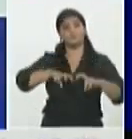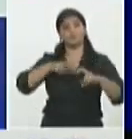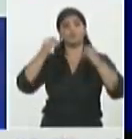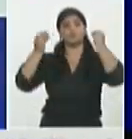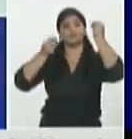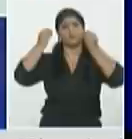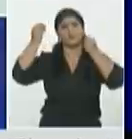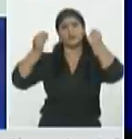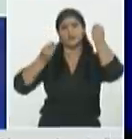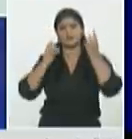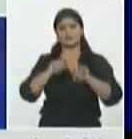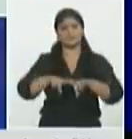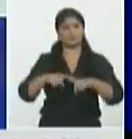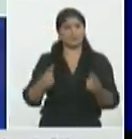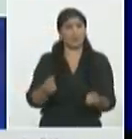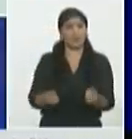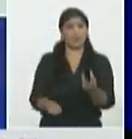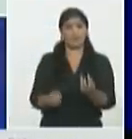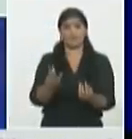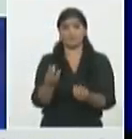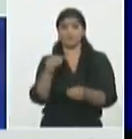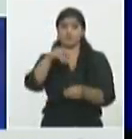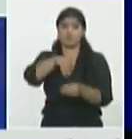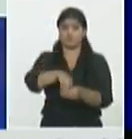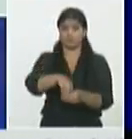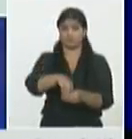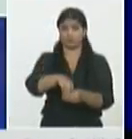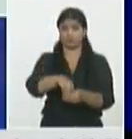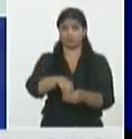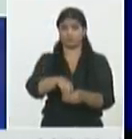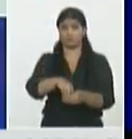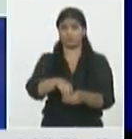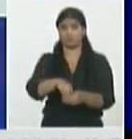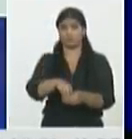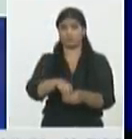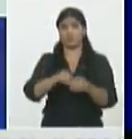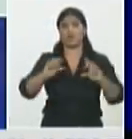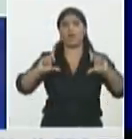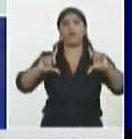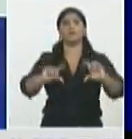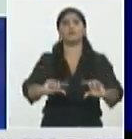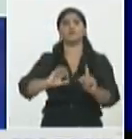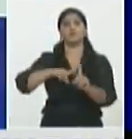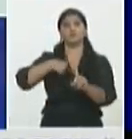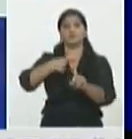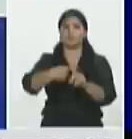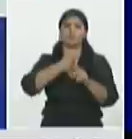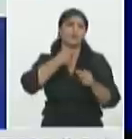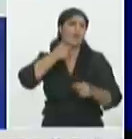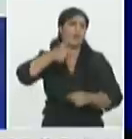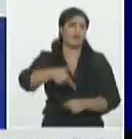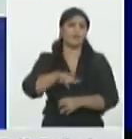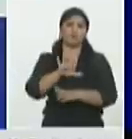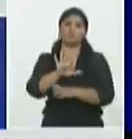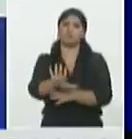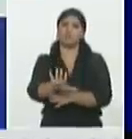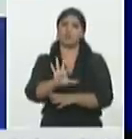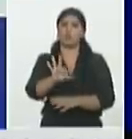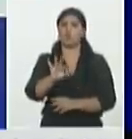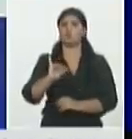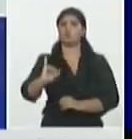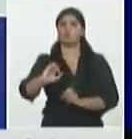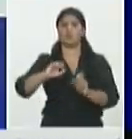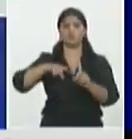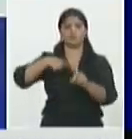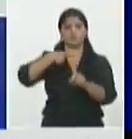como eventos cuando ya tienen un número menor de casos 5 6 casos o por encima de 5 con el objetivo